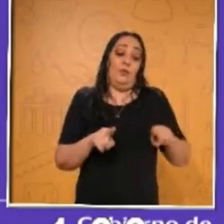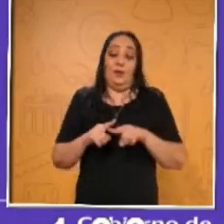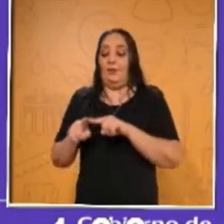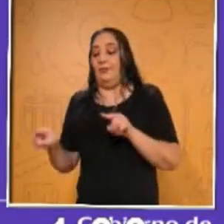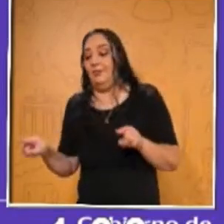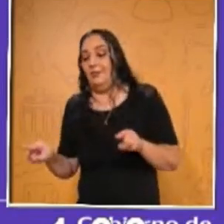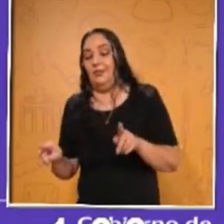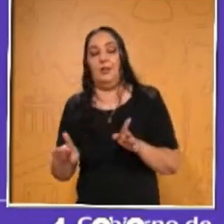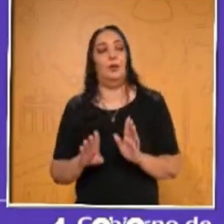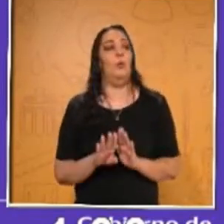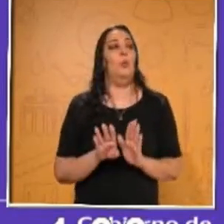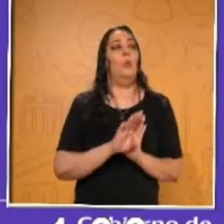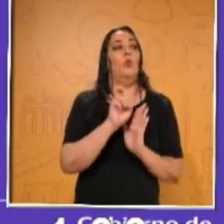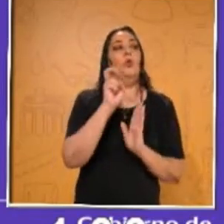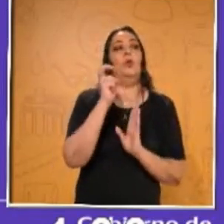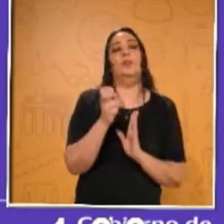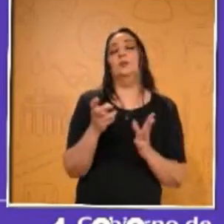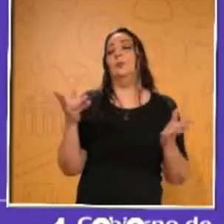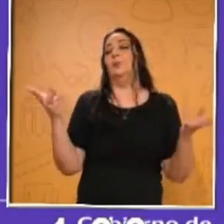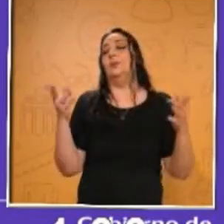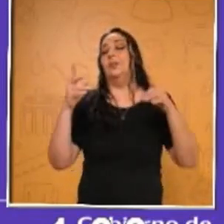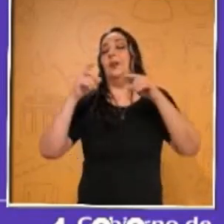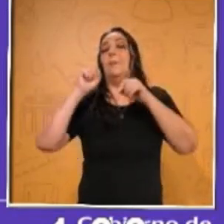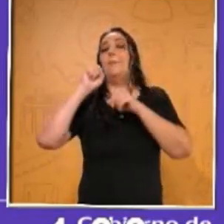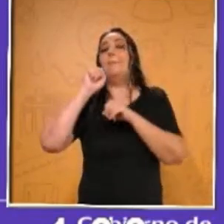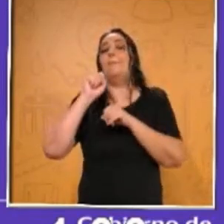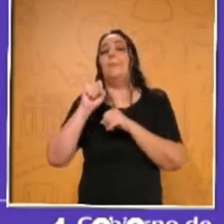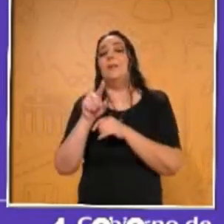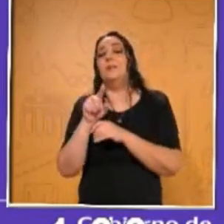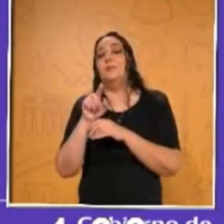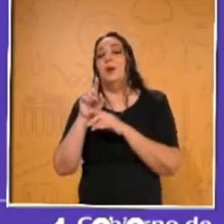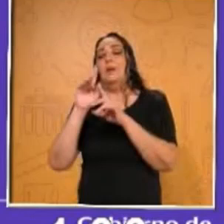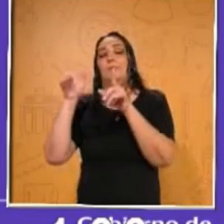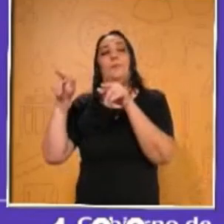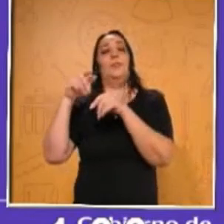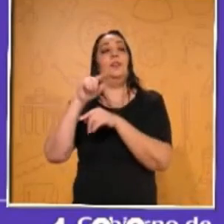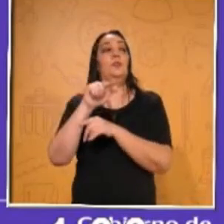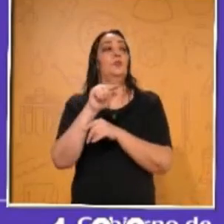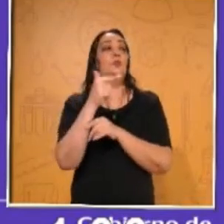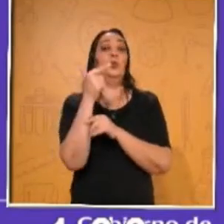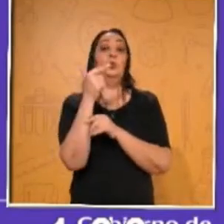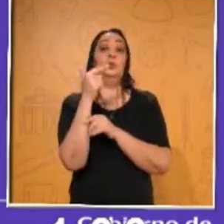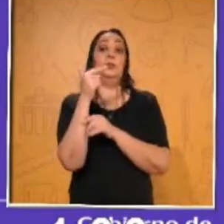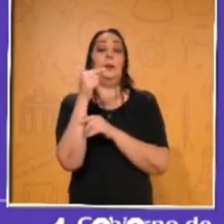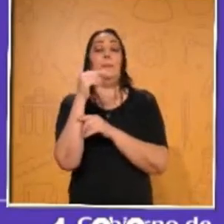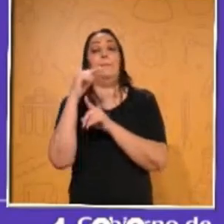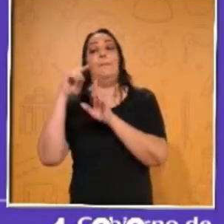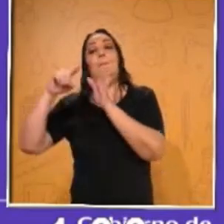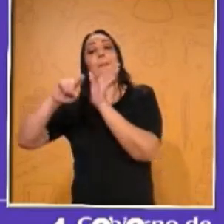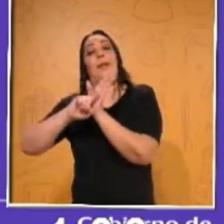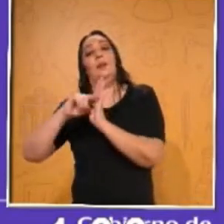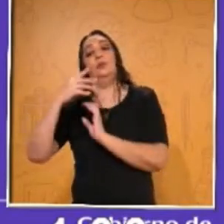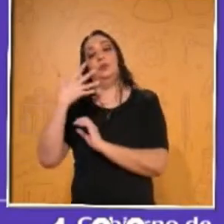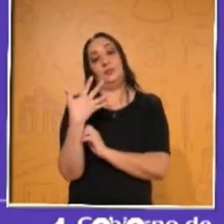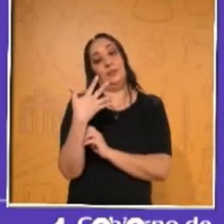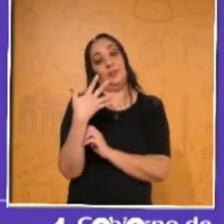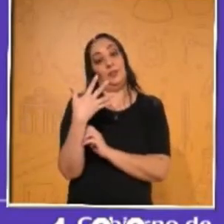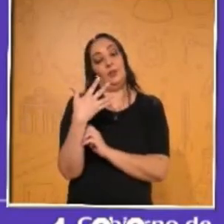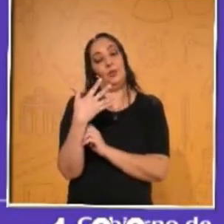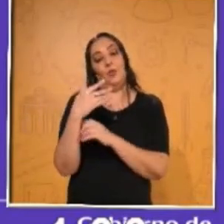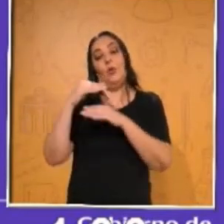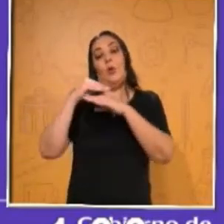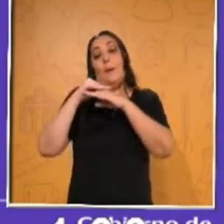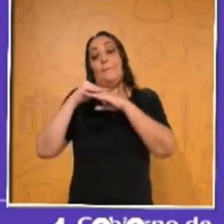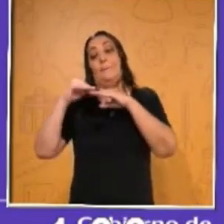este lado, en una misma fracción. Doce menos cinco, nos va a dar a